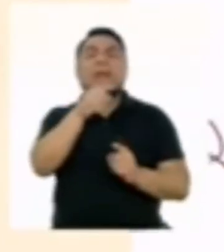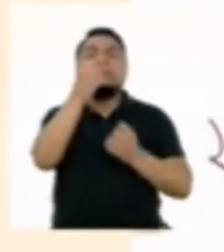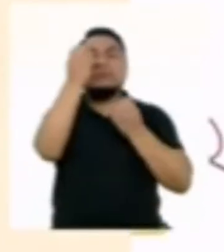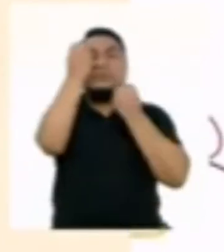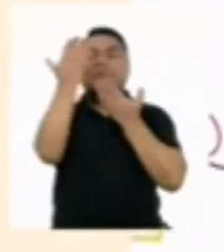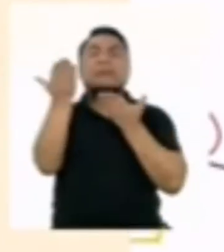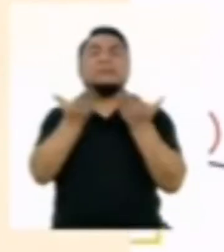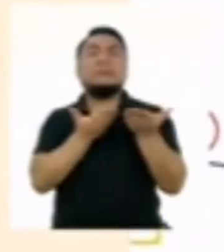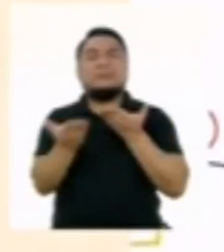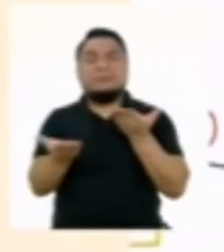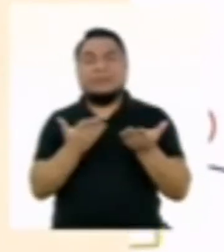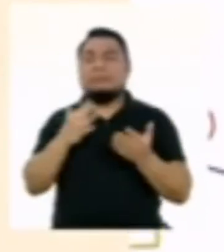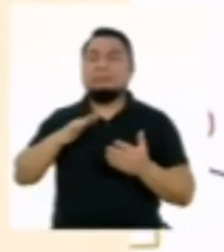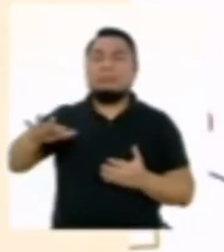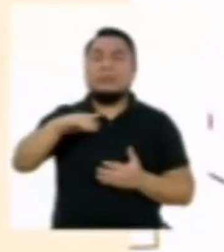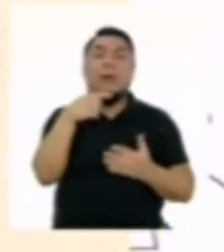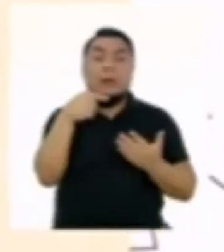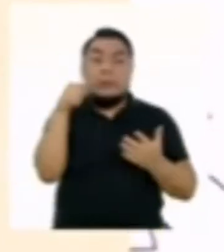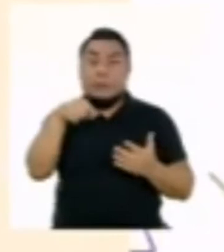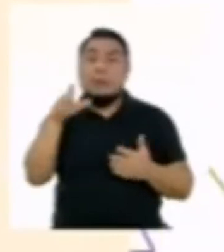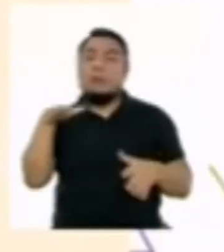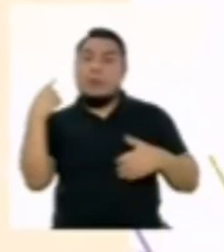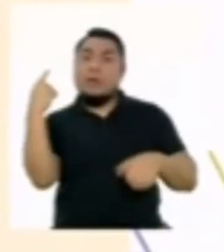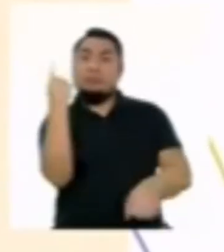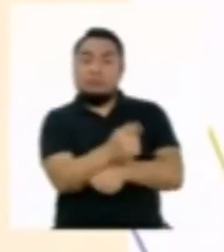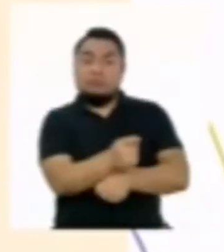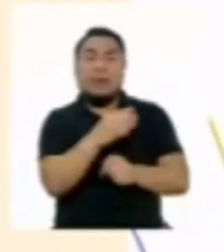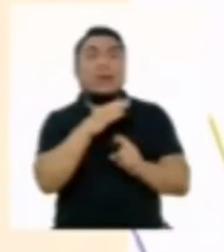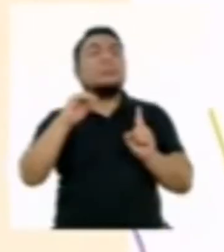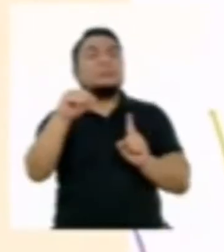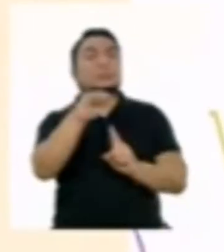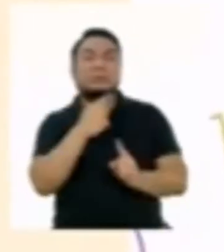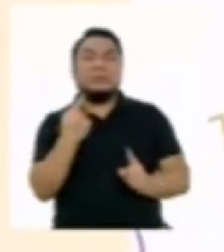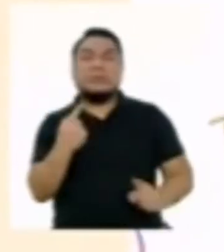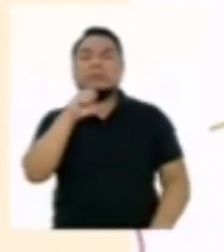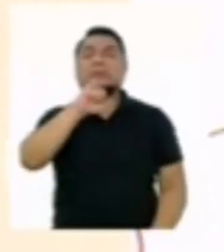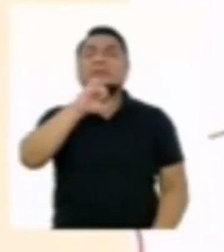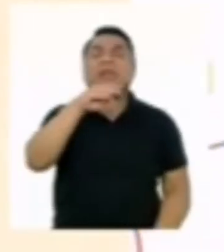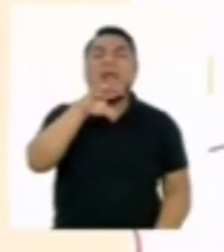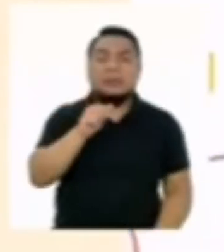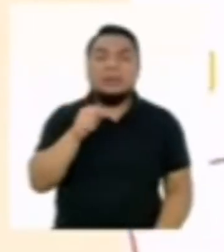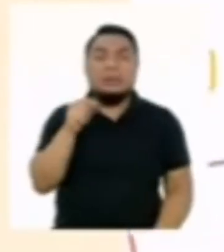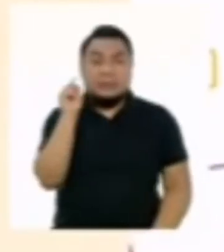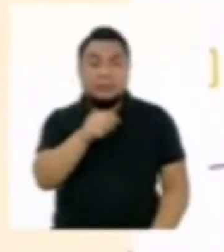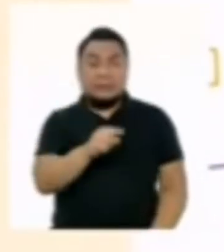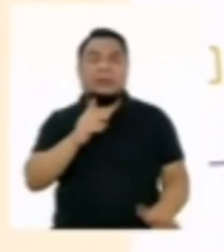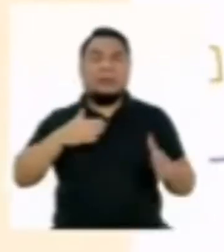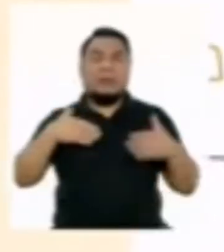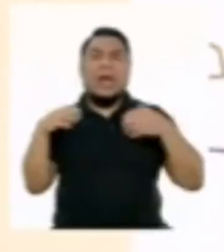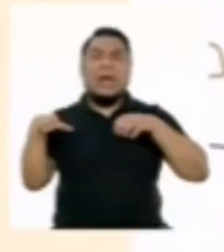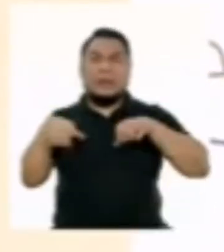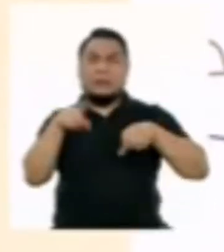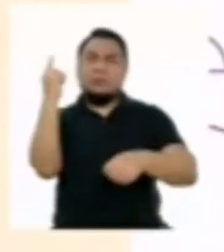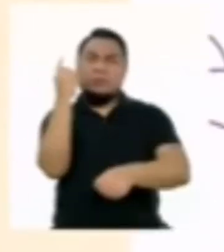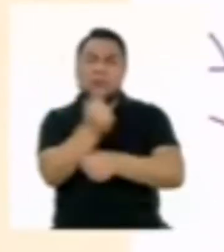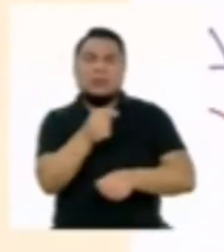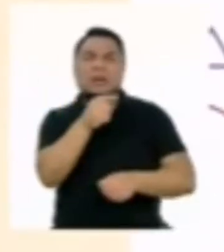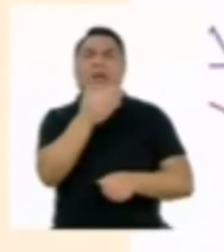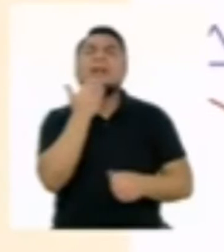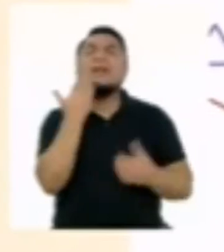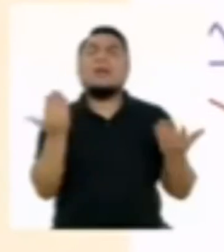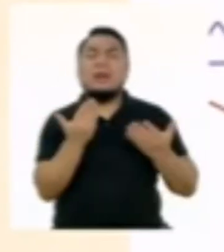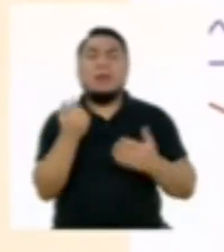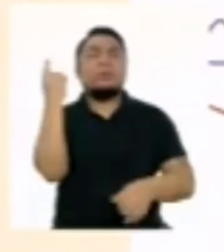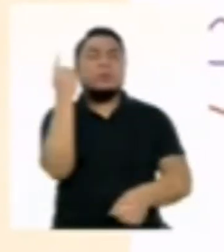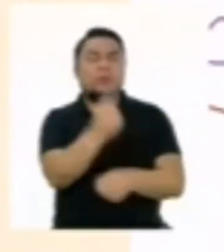de Información Nacional de Denuncias Ambientales. Si nada, podemos hacer nuestras denuncias a